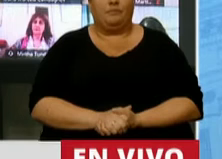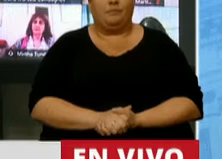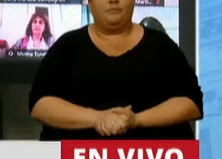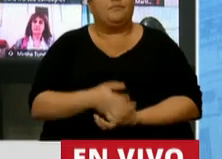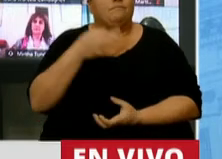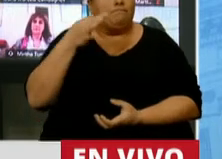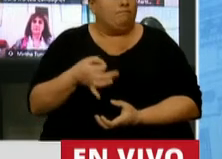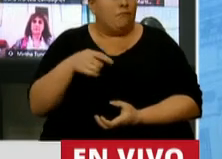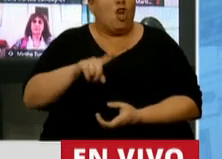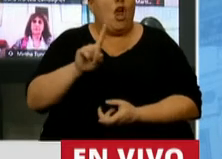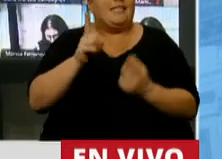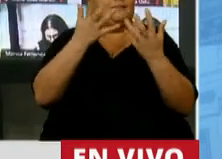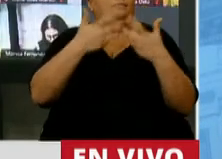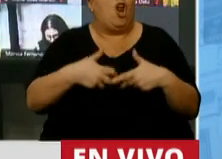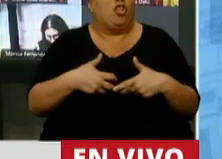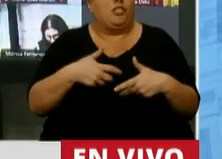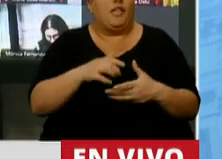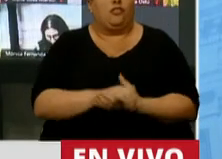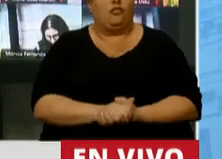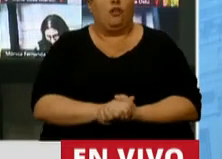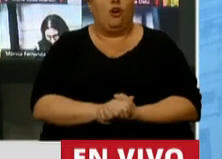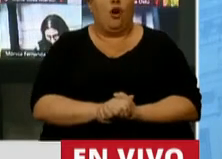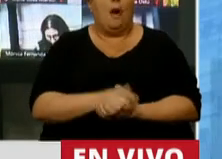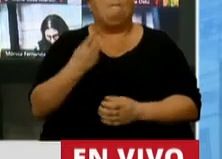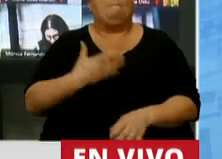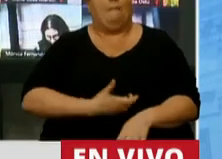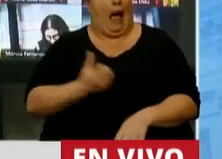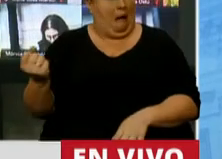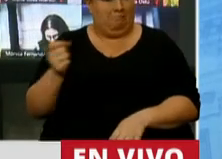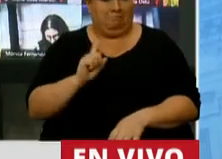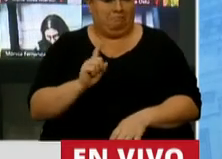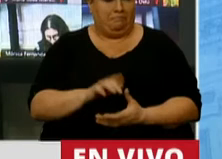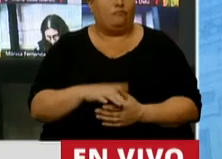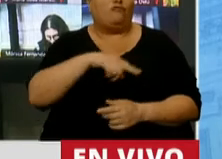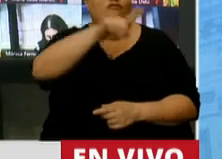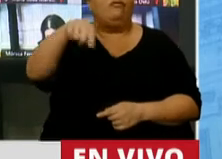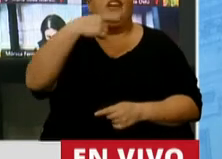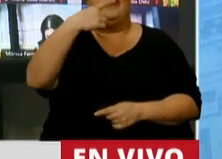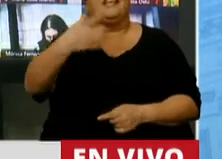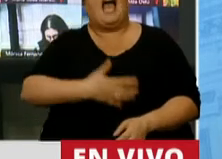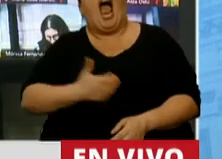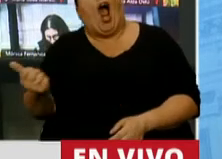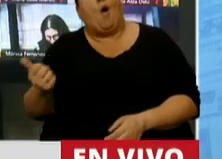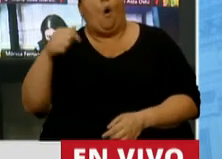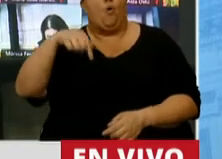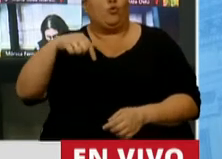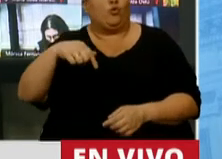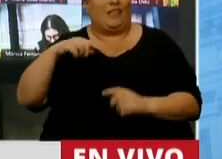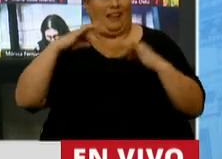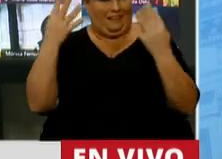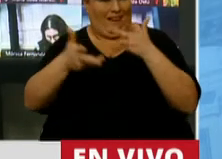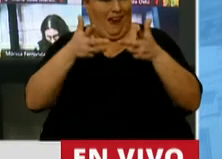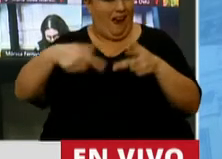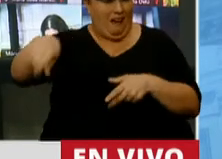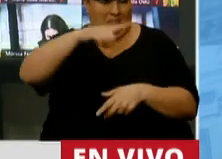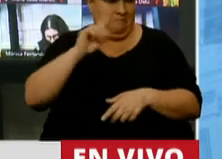Claramente, este no es un proyecto de ajuste, como muchos han dicho en este recinto.